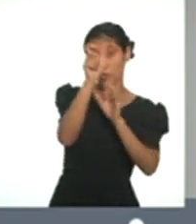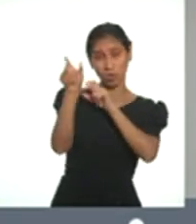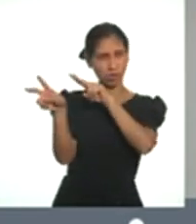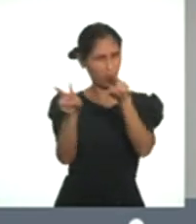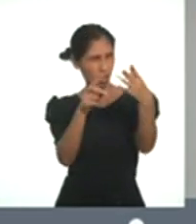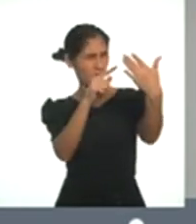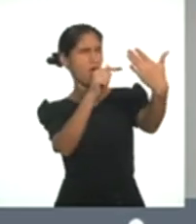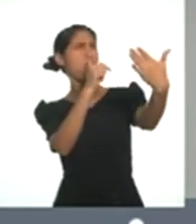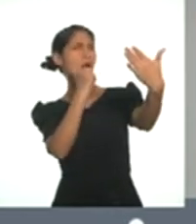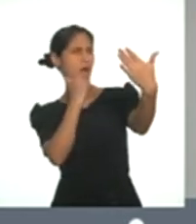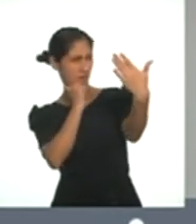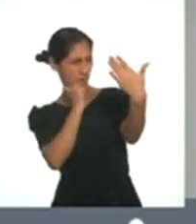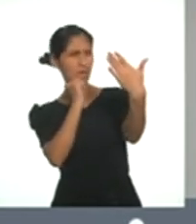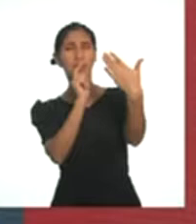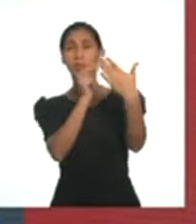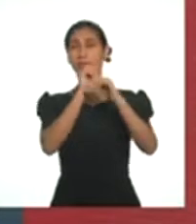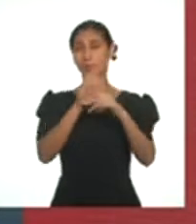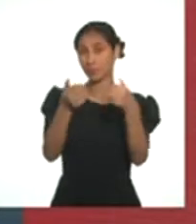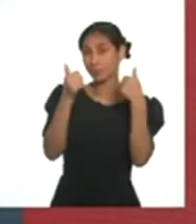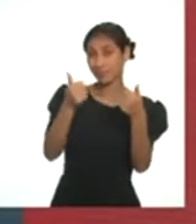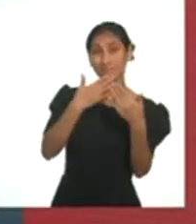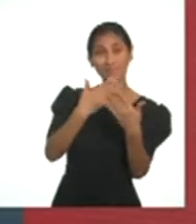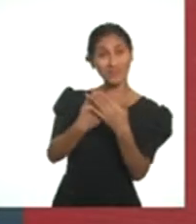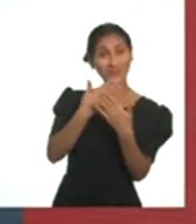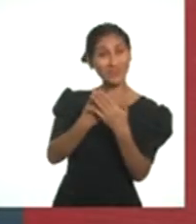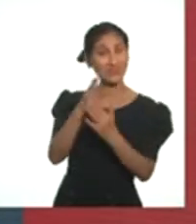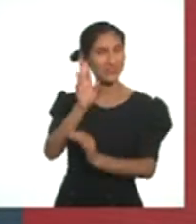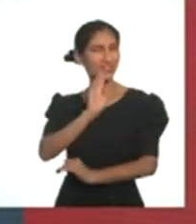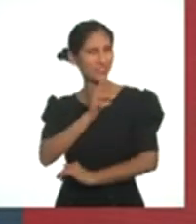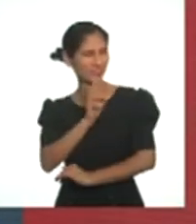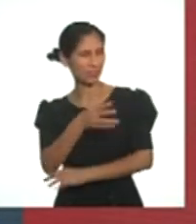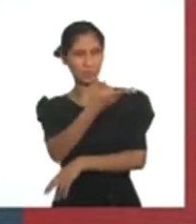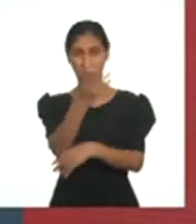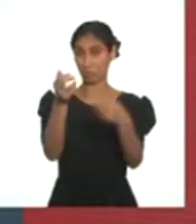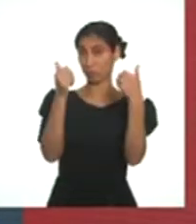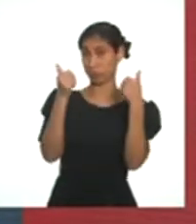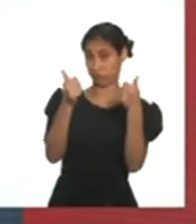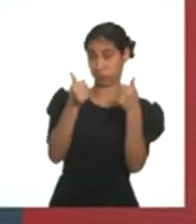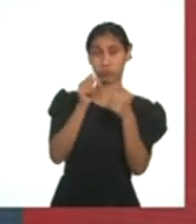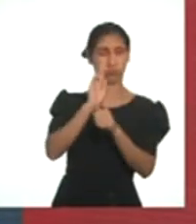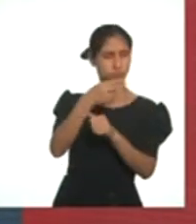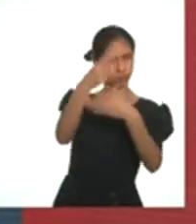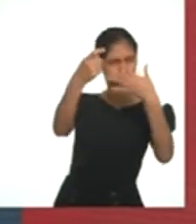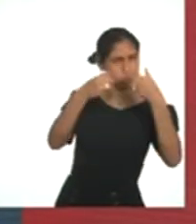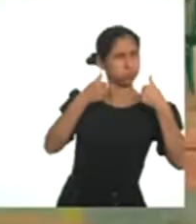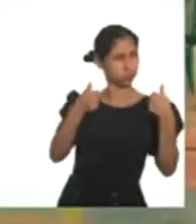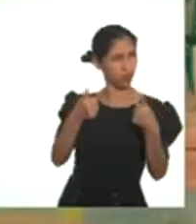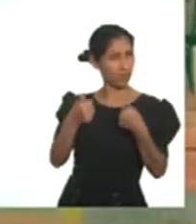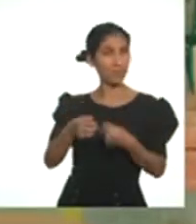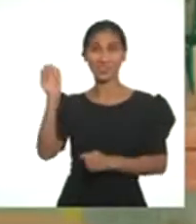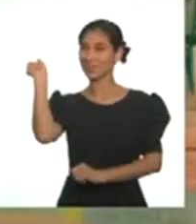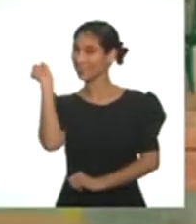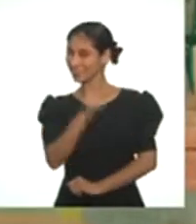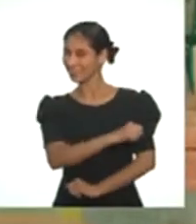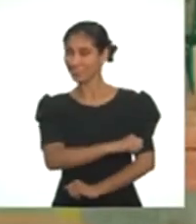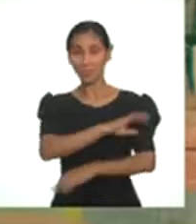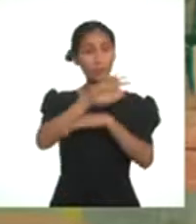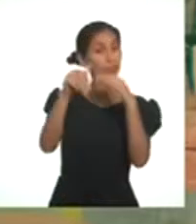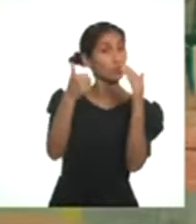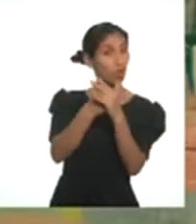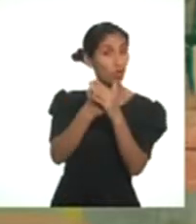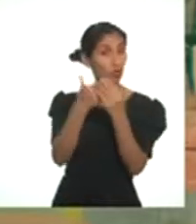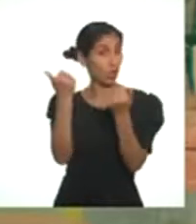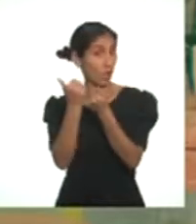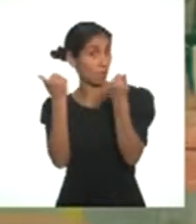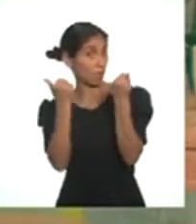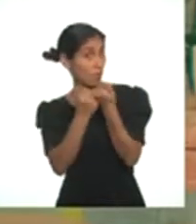capturar la atención visual de la audiencia. Muchas gracias por sus respuestas, son muy valiosas para nuestra investigación. Así es, todos